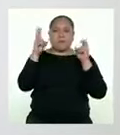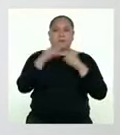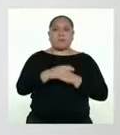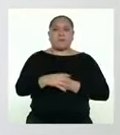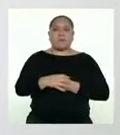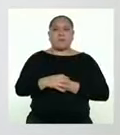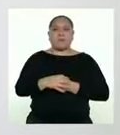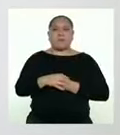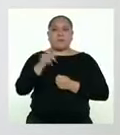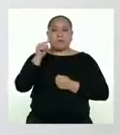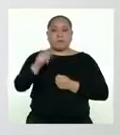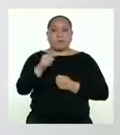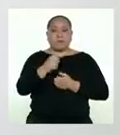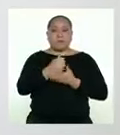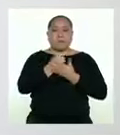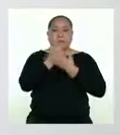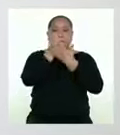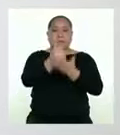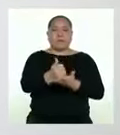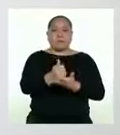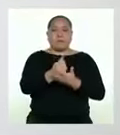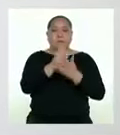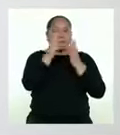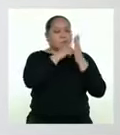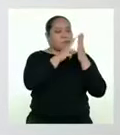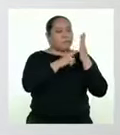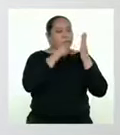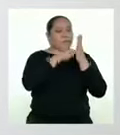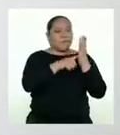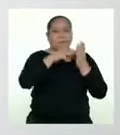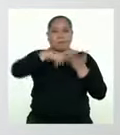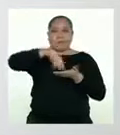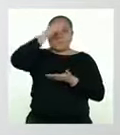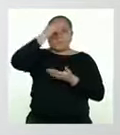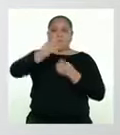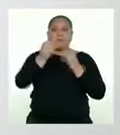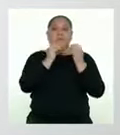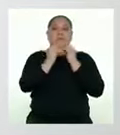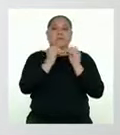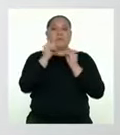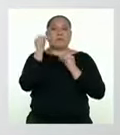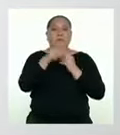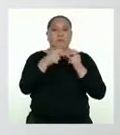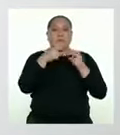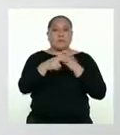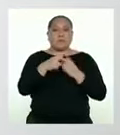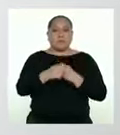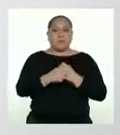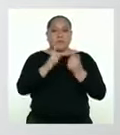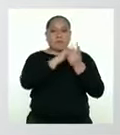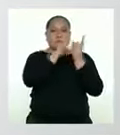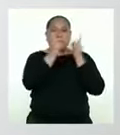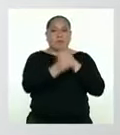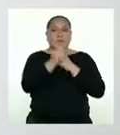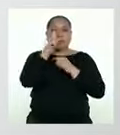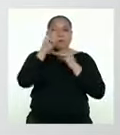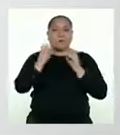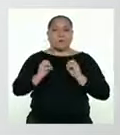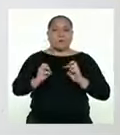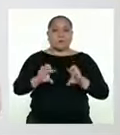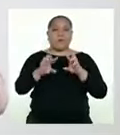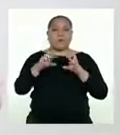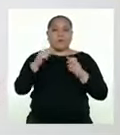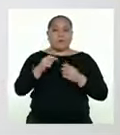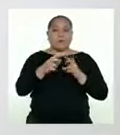A través de esta lectura hemos aprendido cómo manejar la situación y convertirla en una oportunidad para